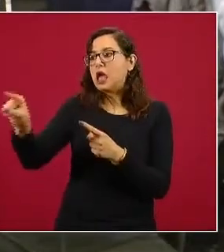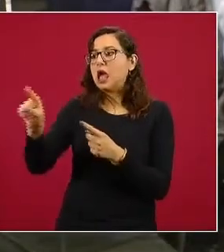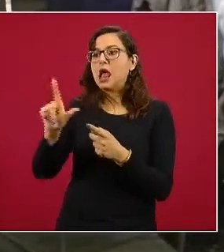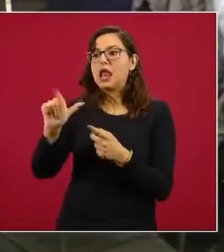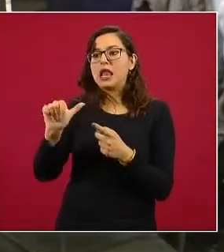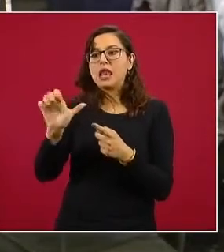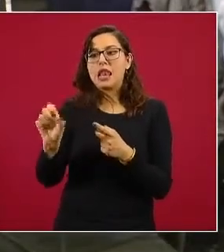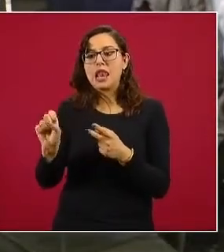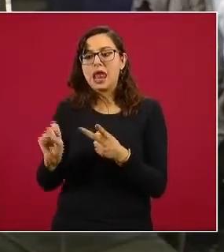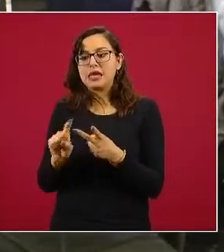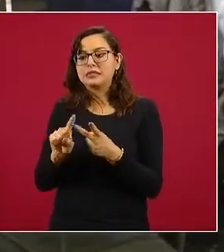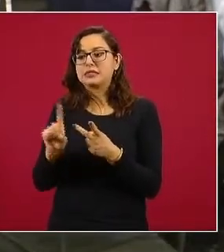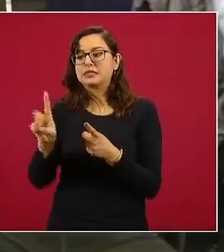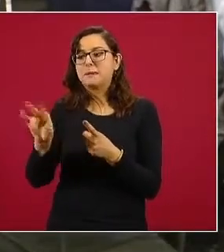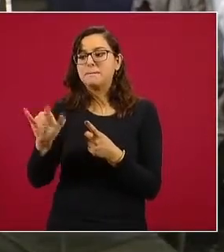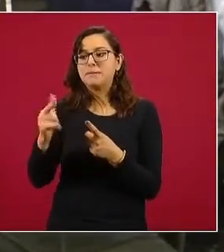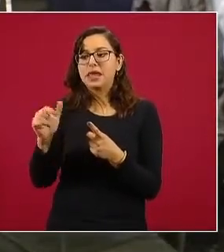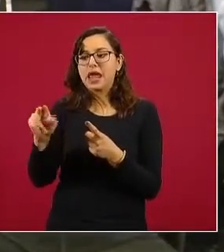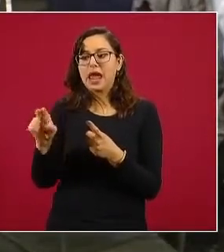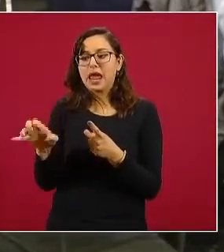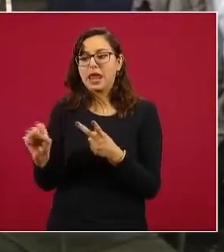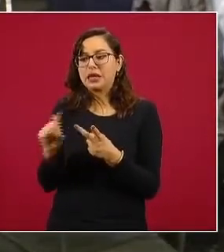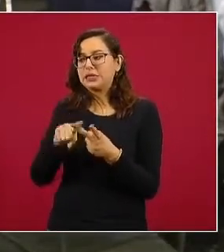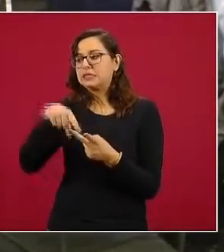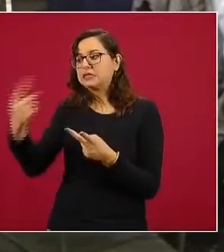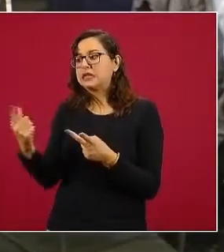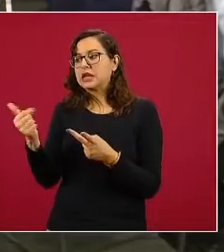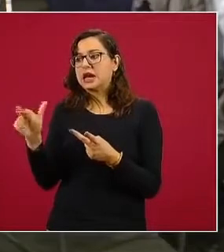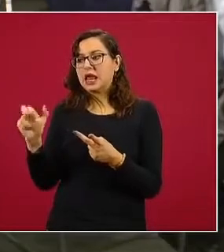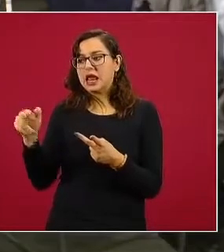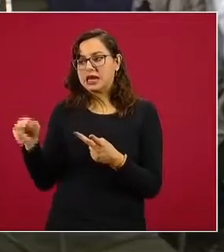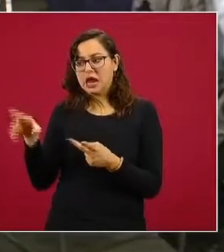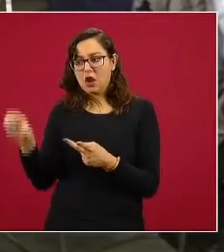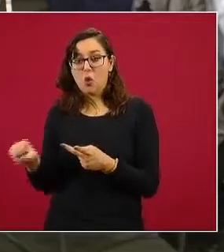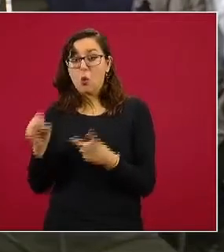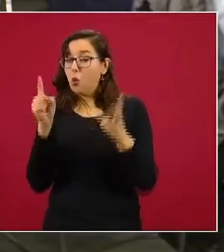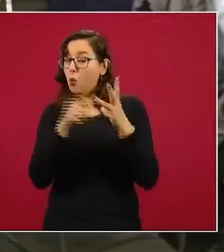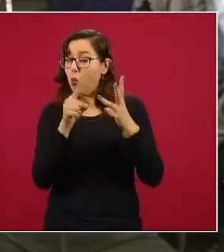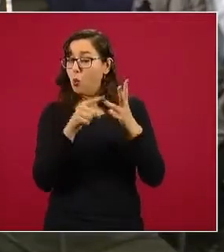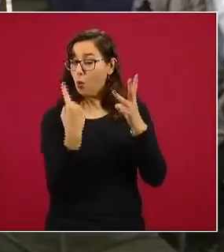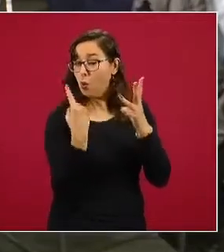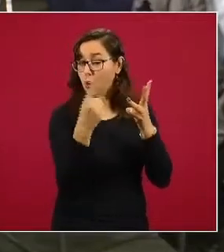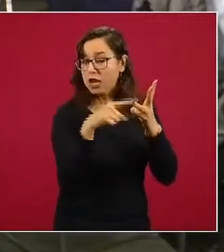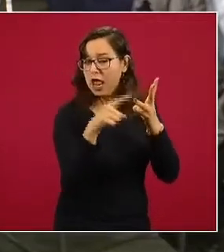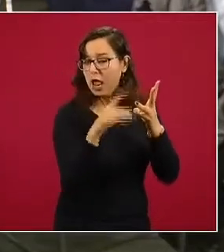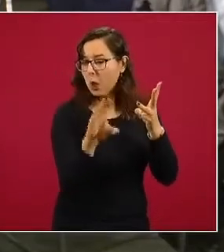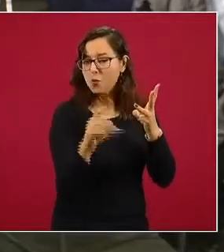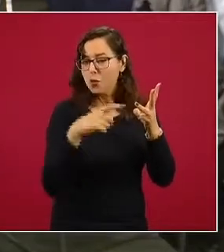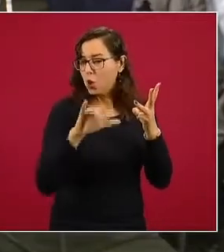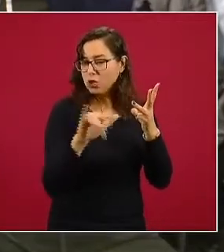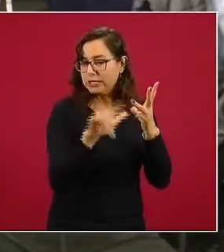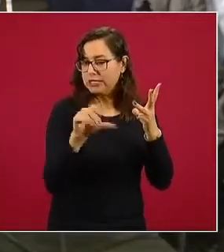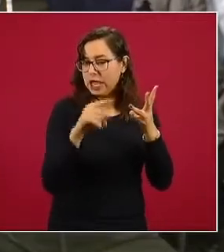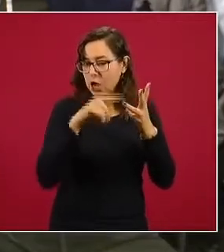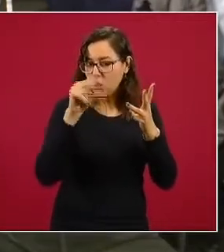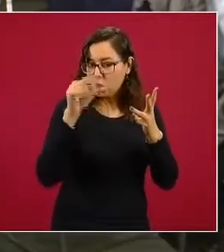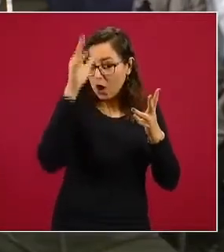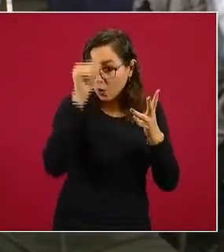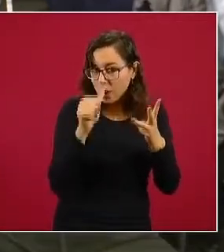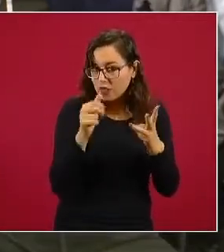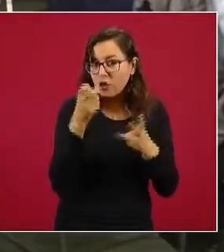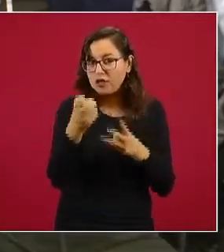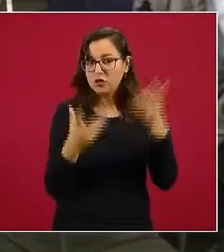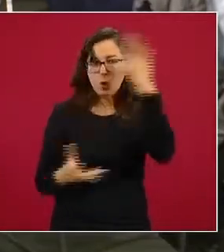granero pero que no están de acuerdo con extraerla de la boquilla entonces en ese sentido preguntarle si fue esa la razón por la que